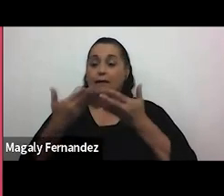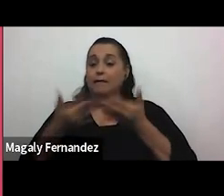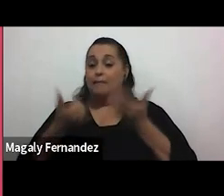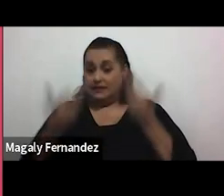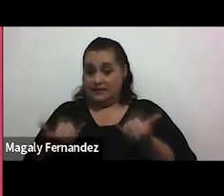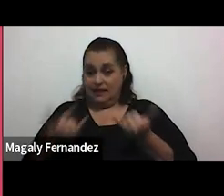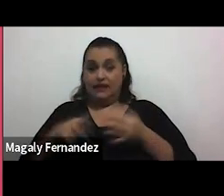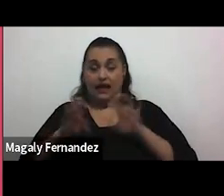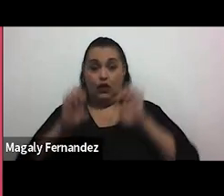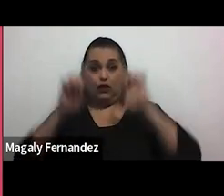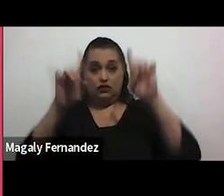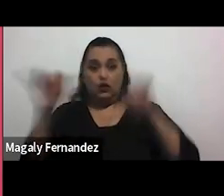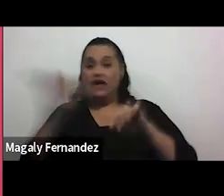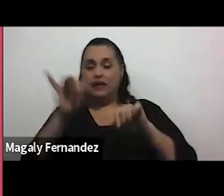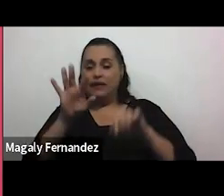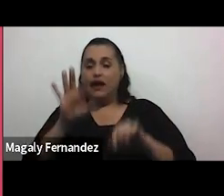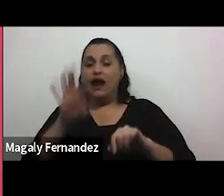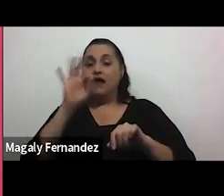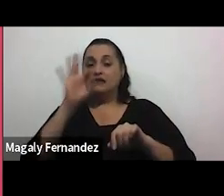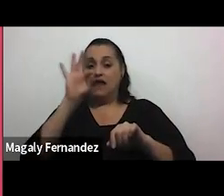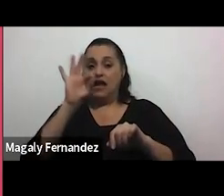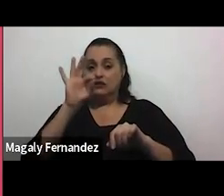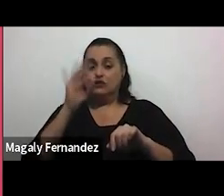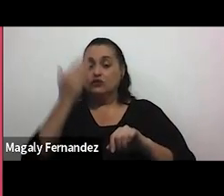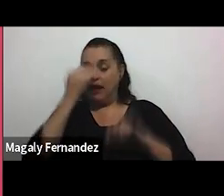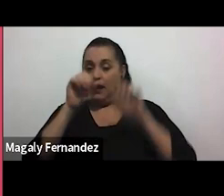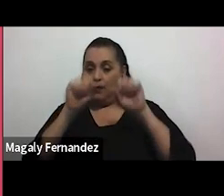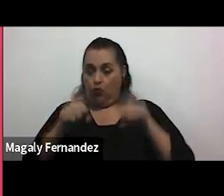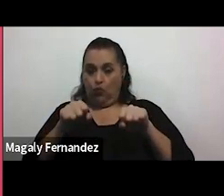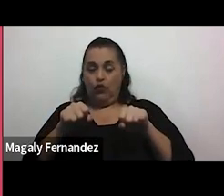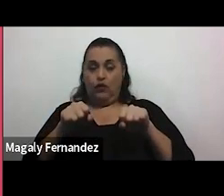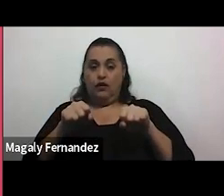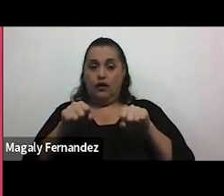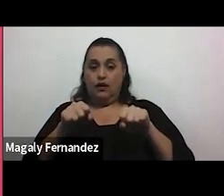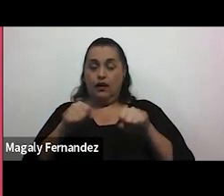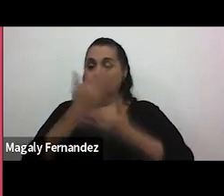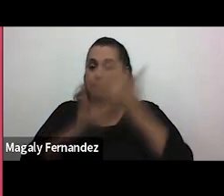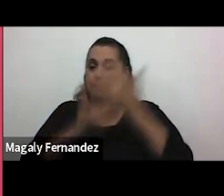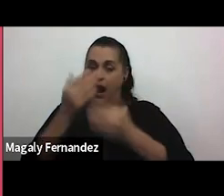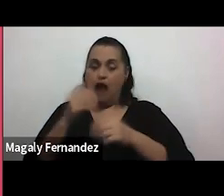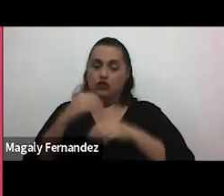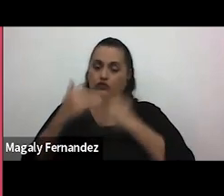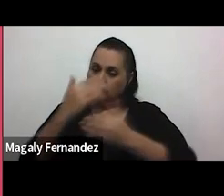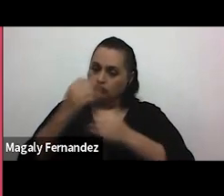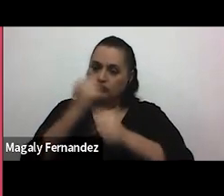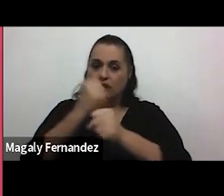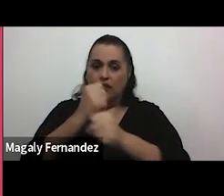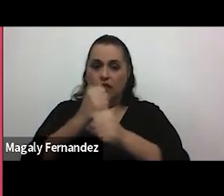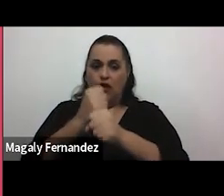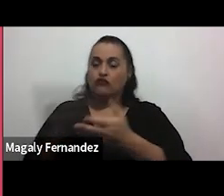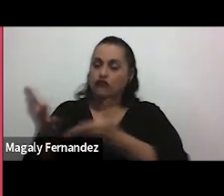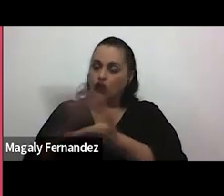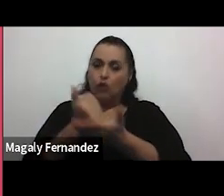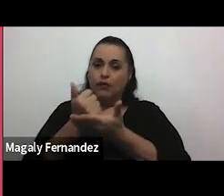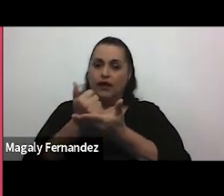y también hallazgos e innovación para que pongamos manos y mentes a la obra para recuperar